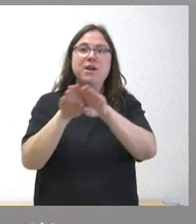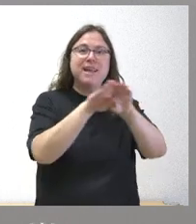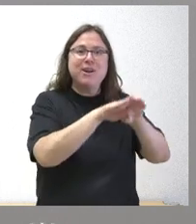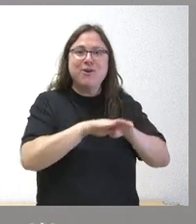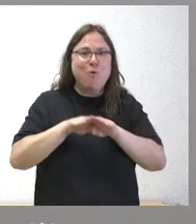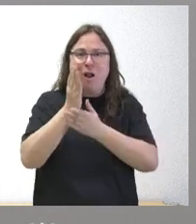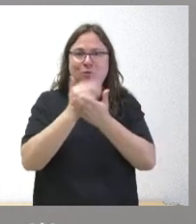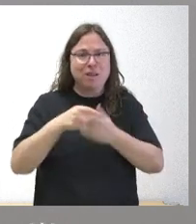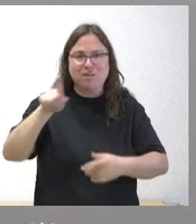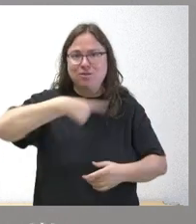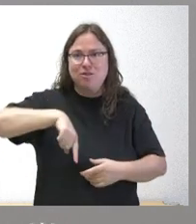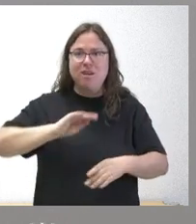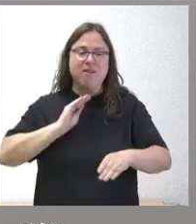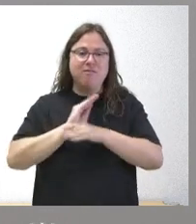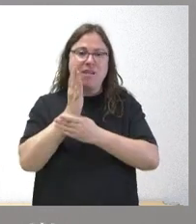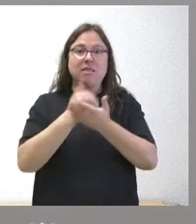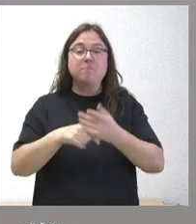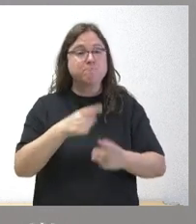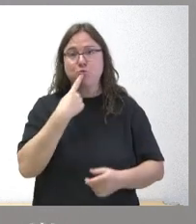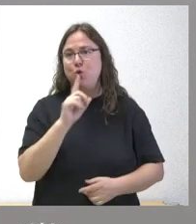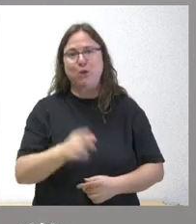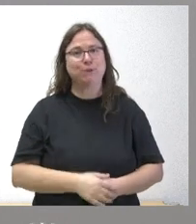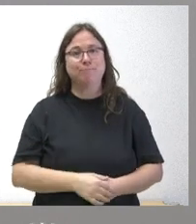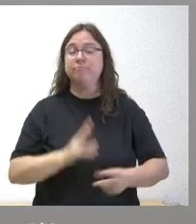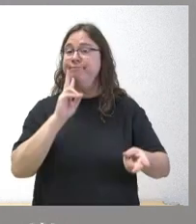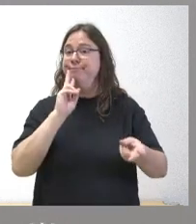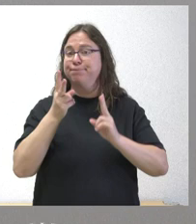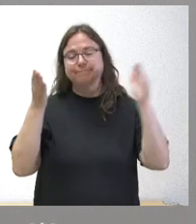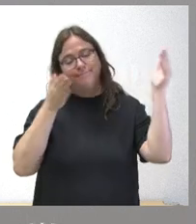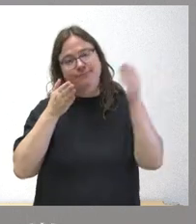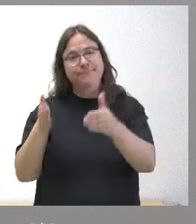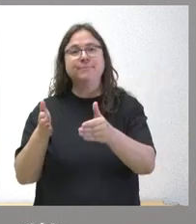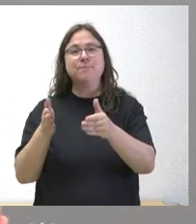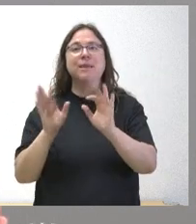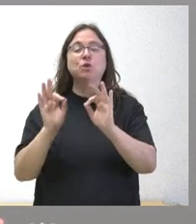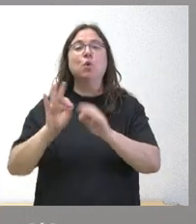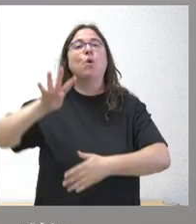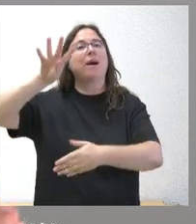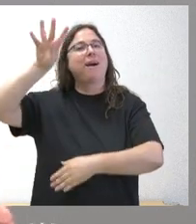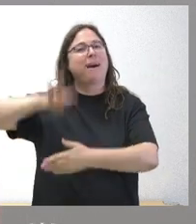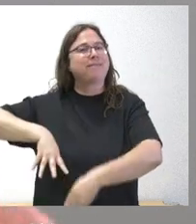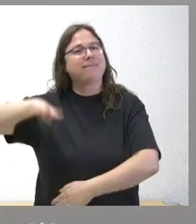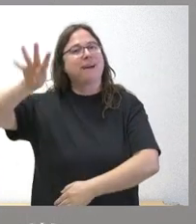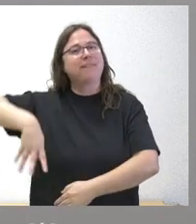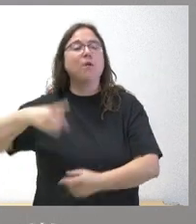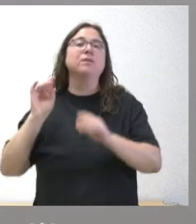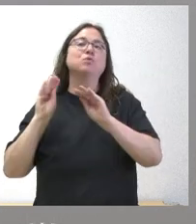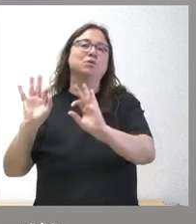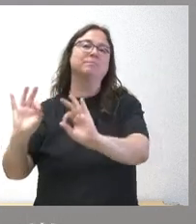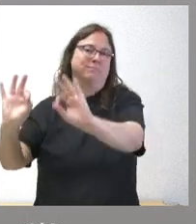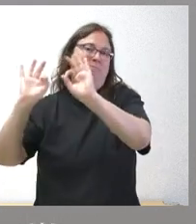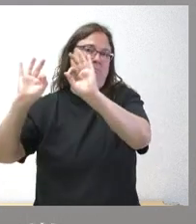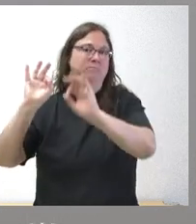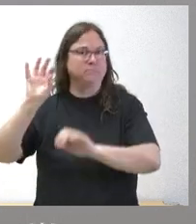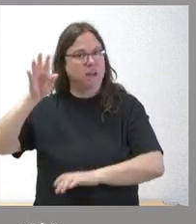en la financiación autonómica y no su respuesta se centró en decir que Cataluña necesita una financiación singular